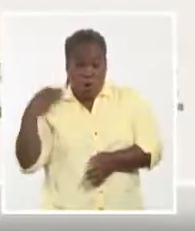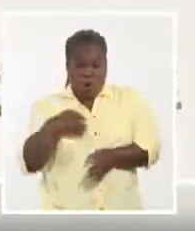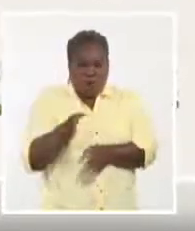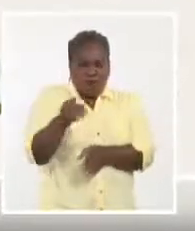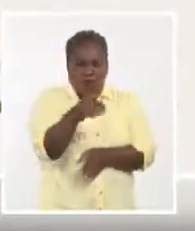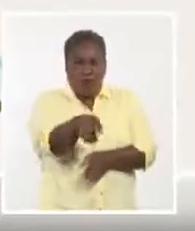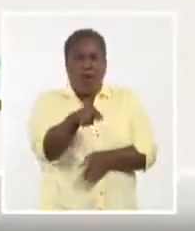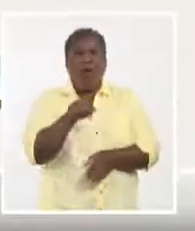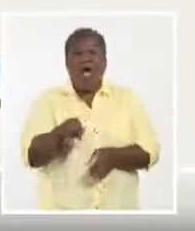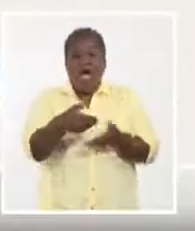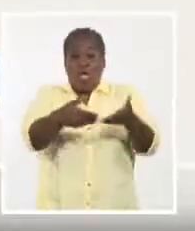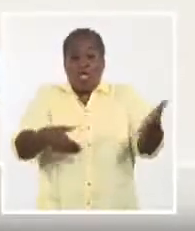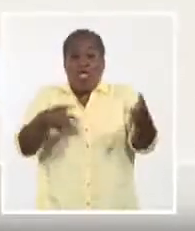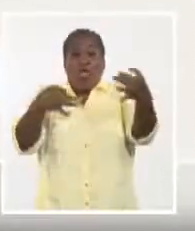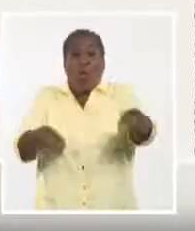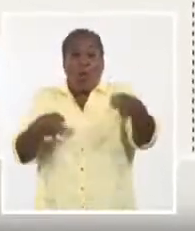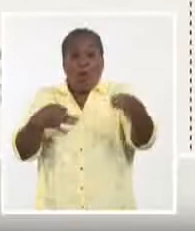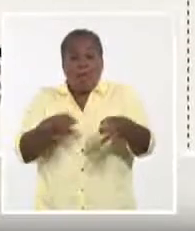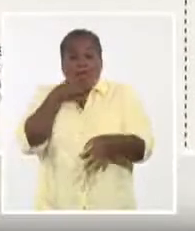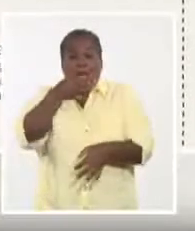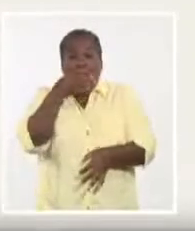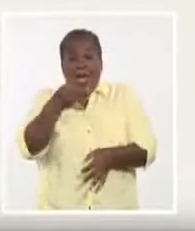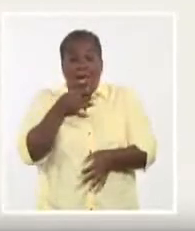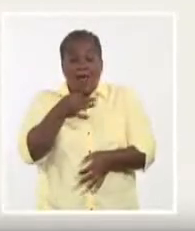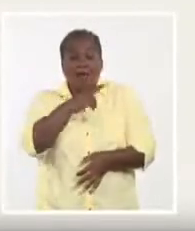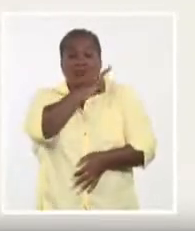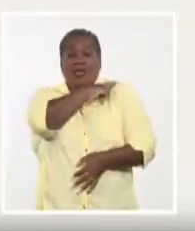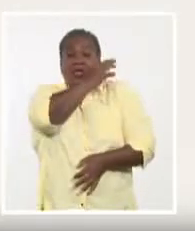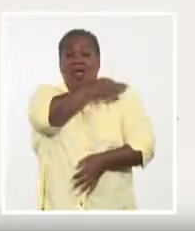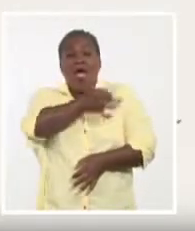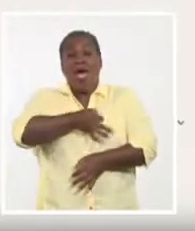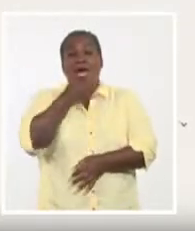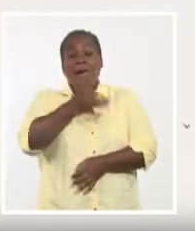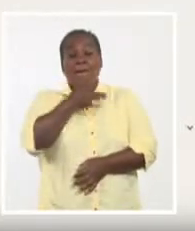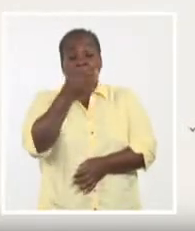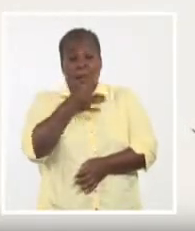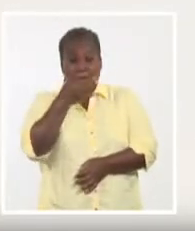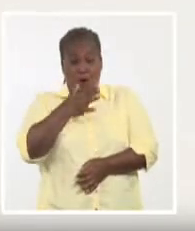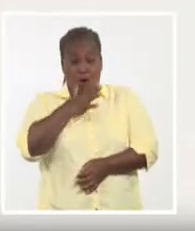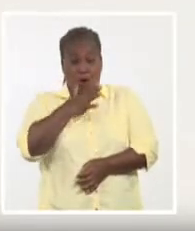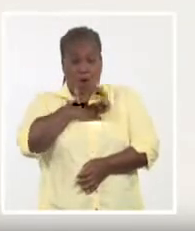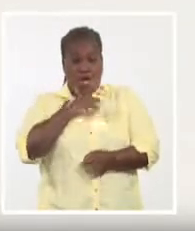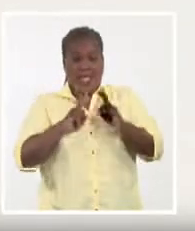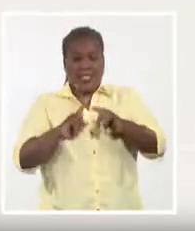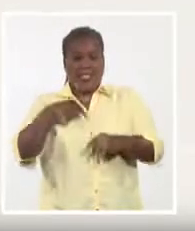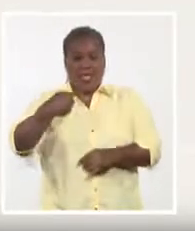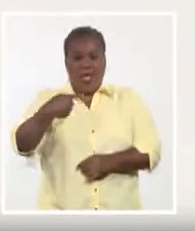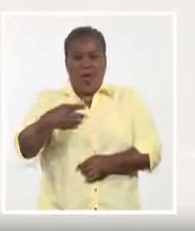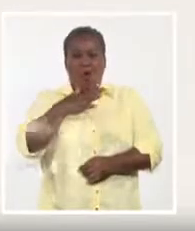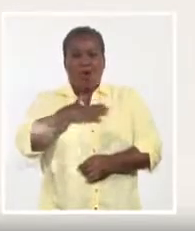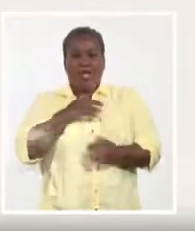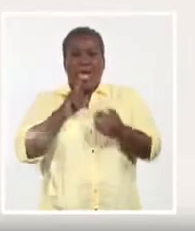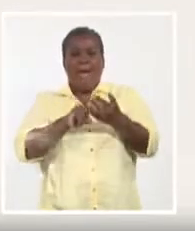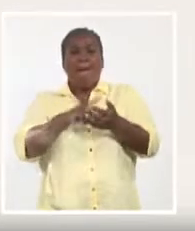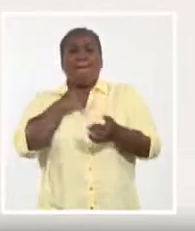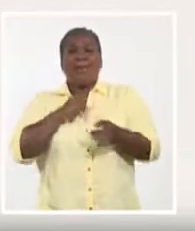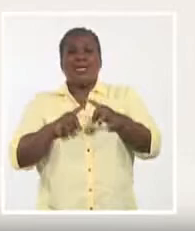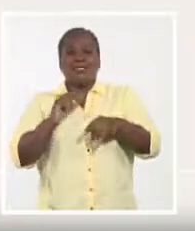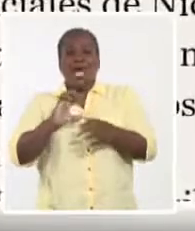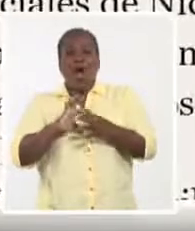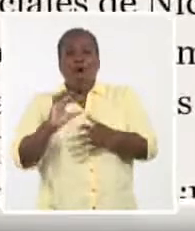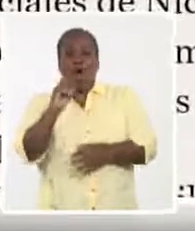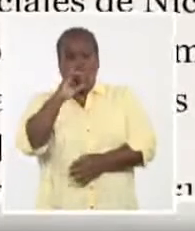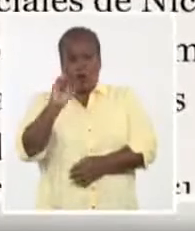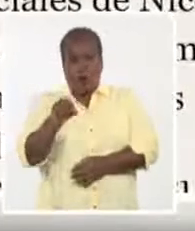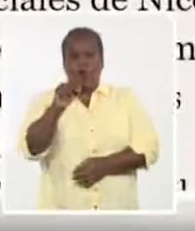Verbisky, el general Paleo hizo suya la teoría del Pentágono y del Comando Sur de combatir al narcotráfico